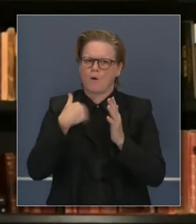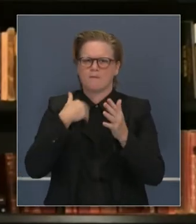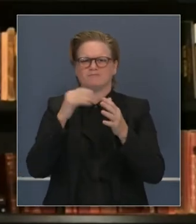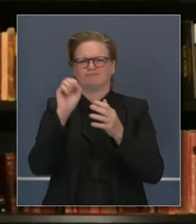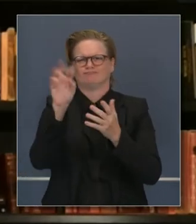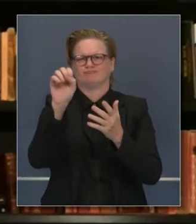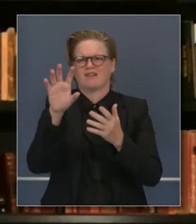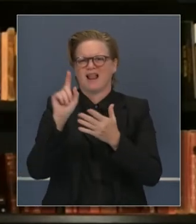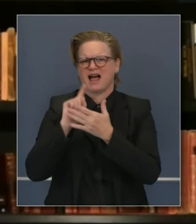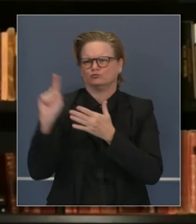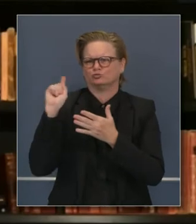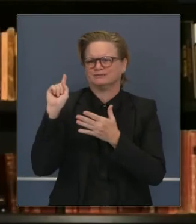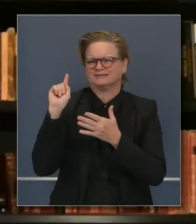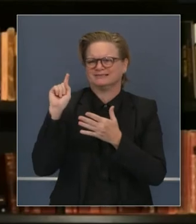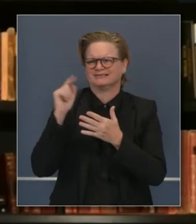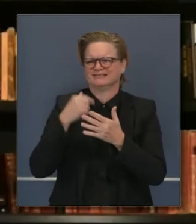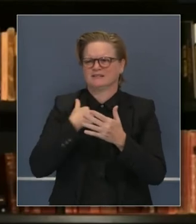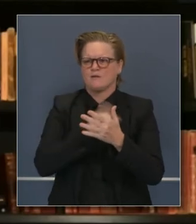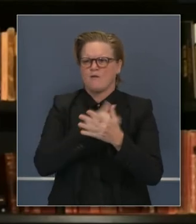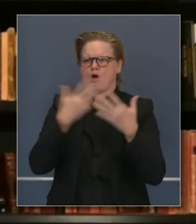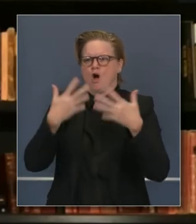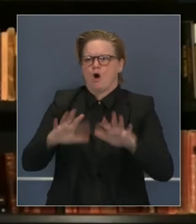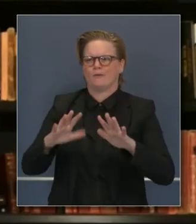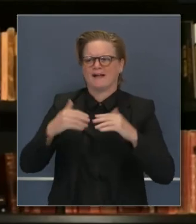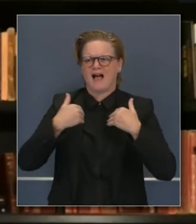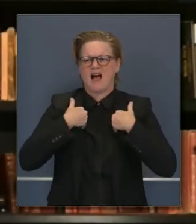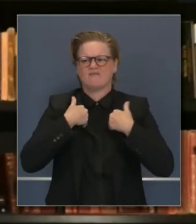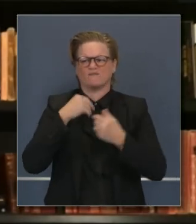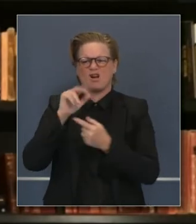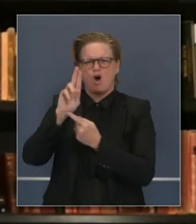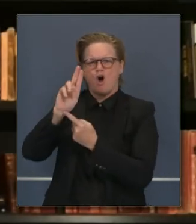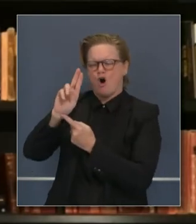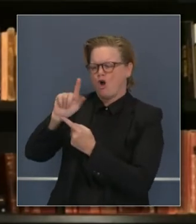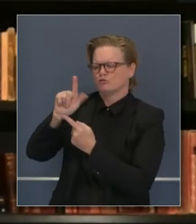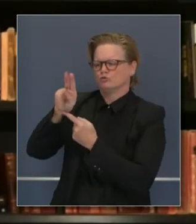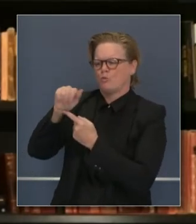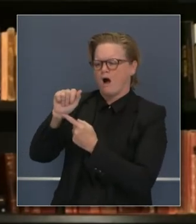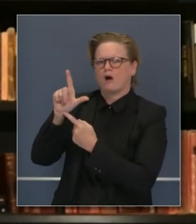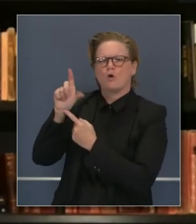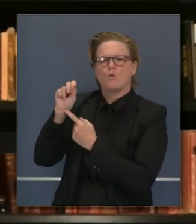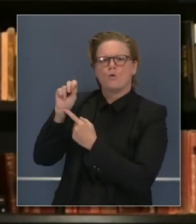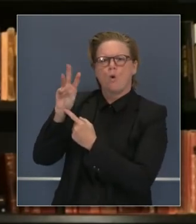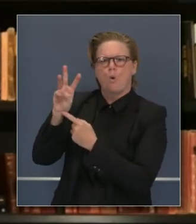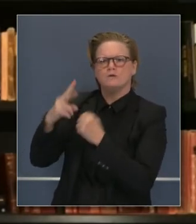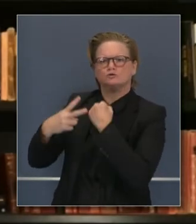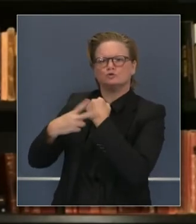Ya hemos obtenido unidades de